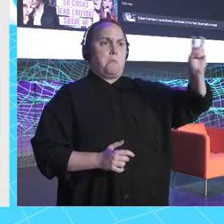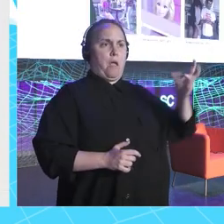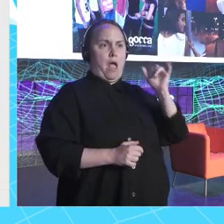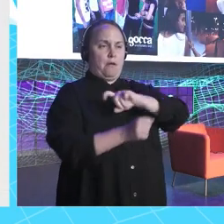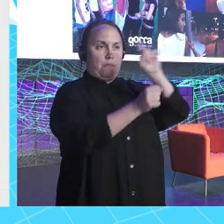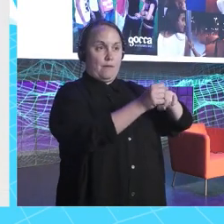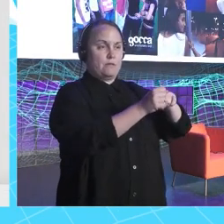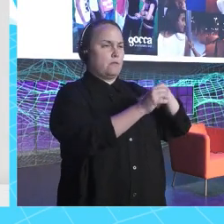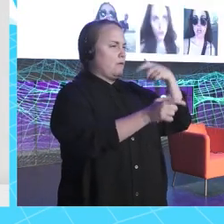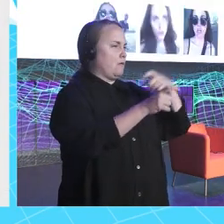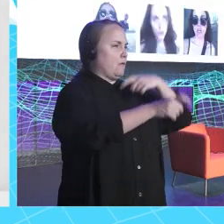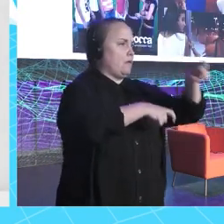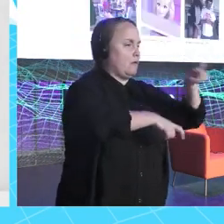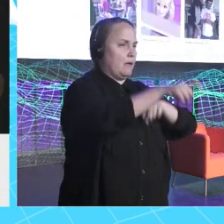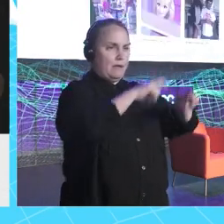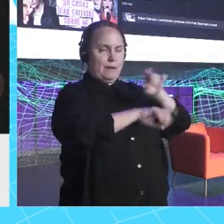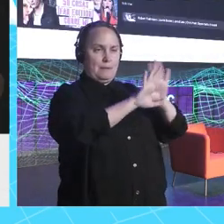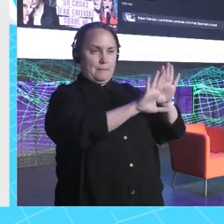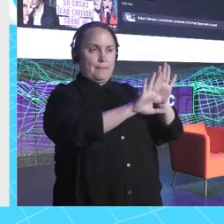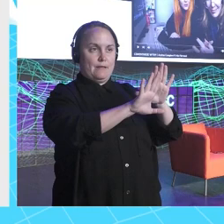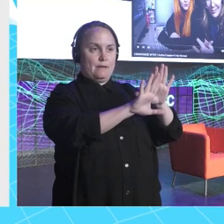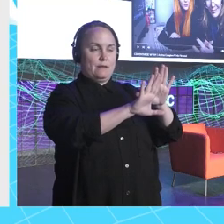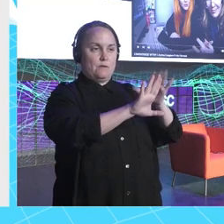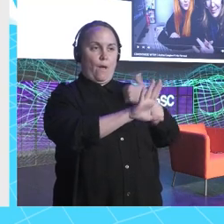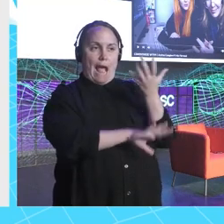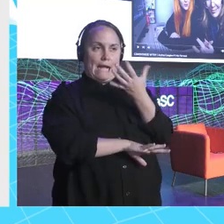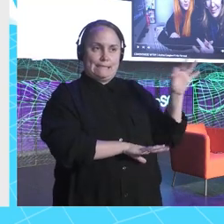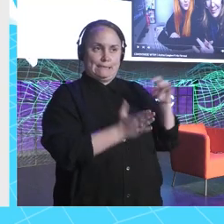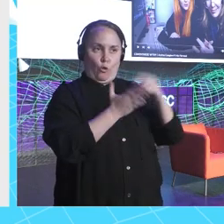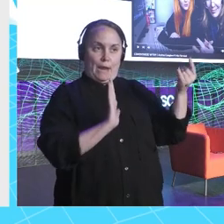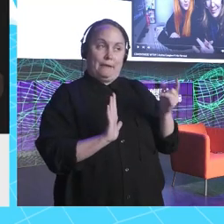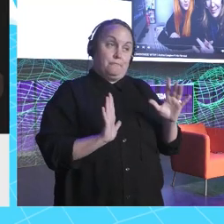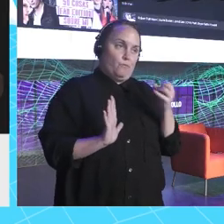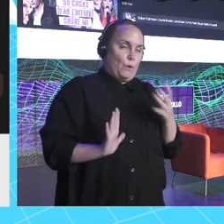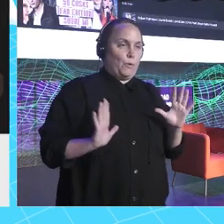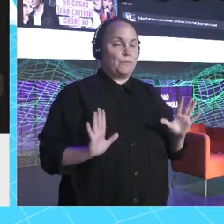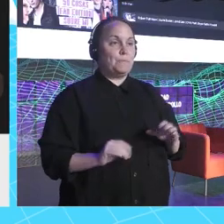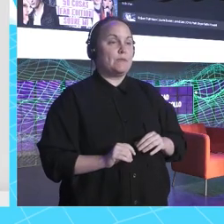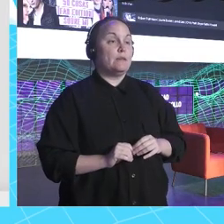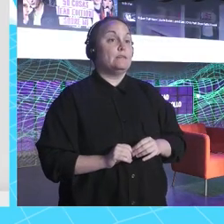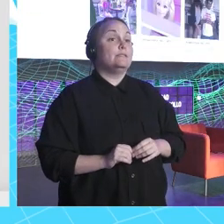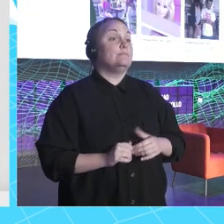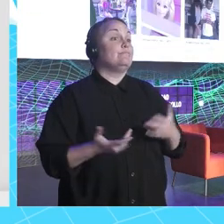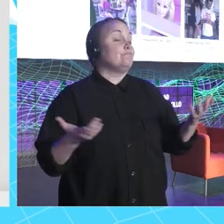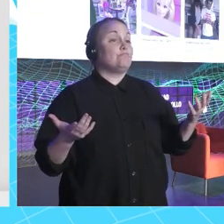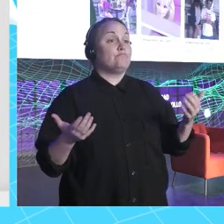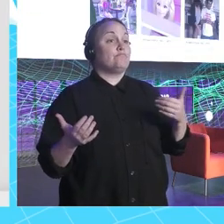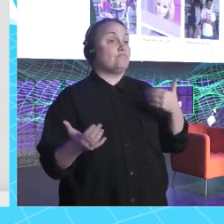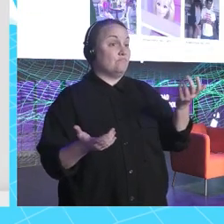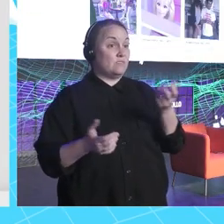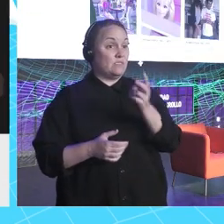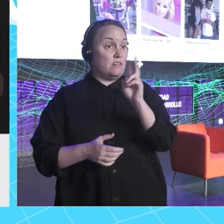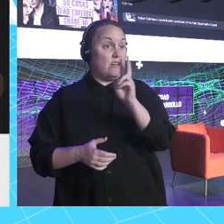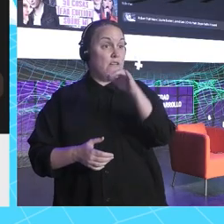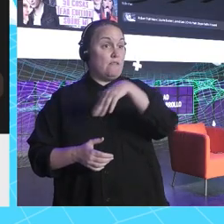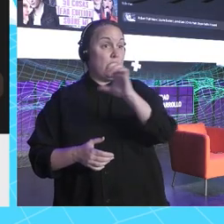ah, no, espera, qué lío de diapositivas. Steve Jobs, soy. Bueno, no pasa nada. El caso es que, bueno, simplemente me metí como a hacer